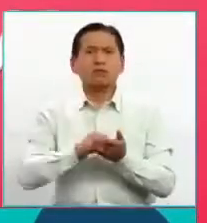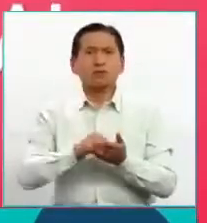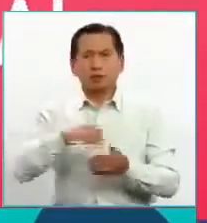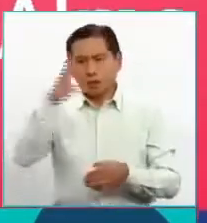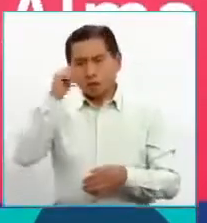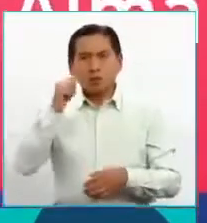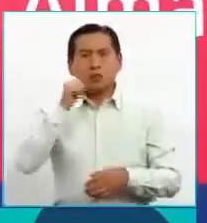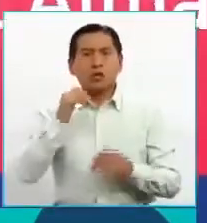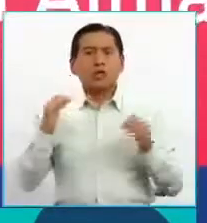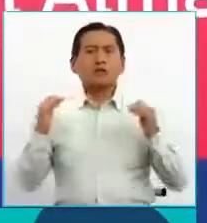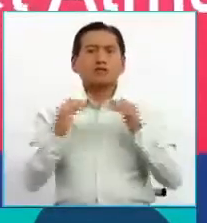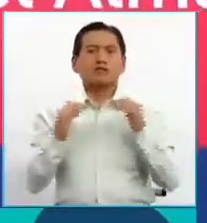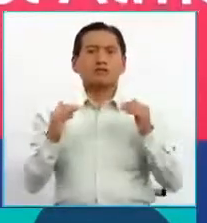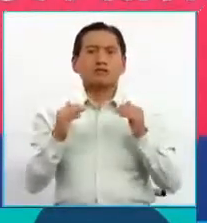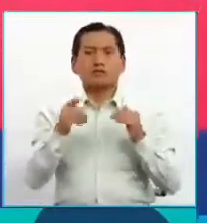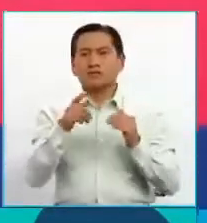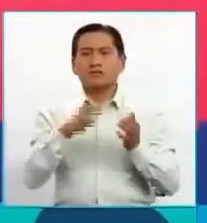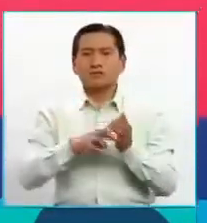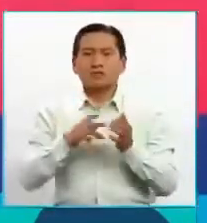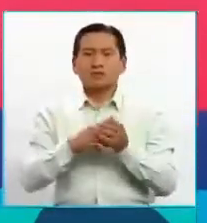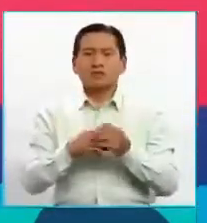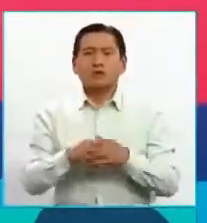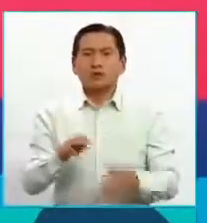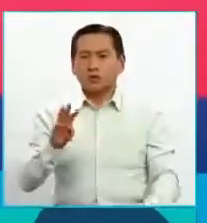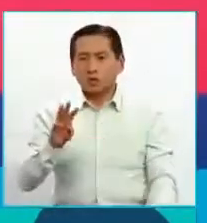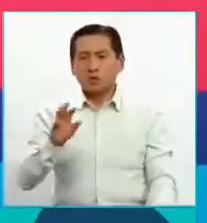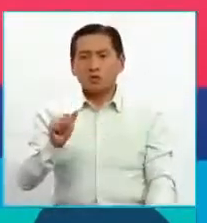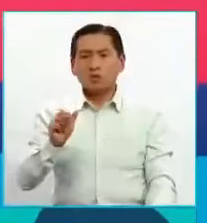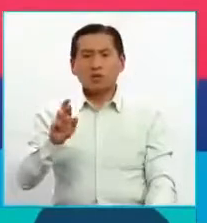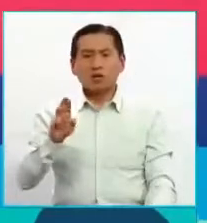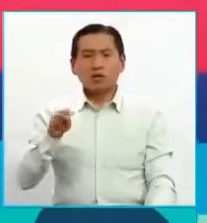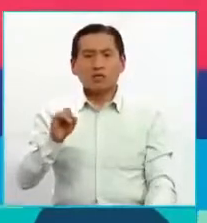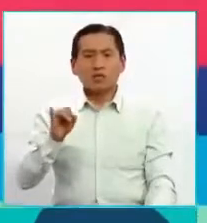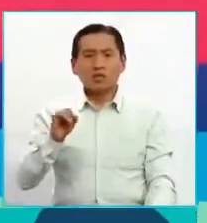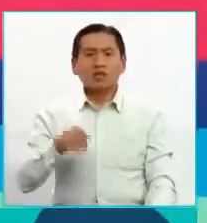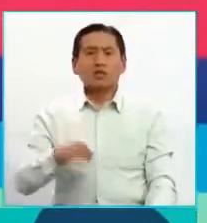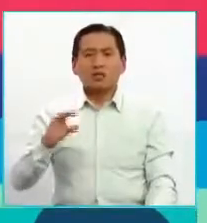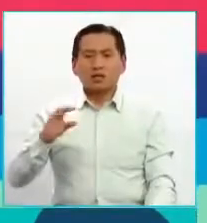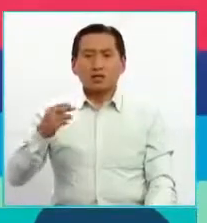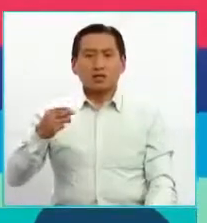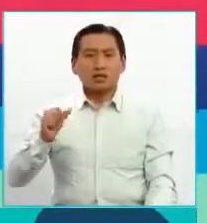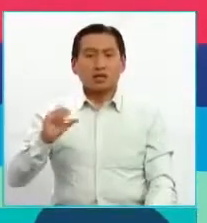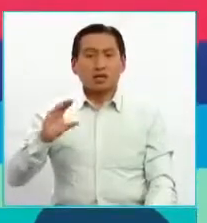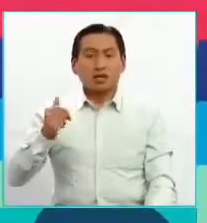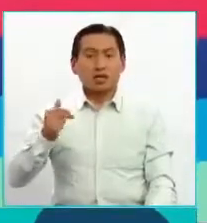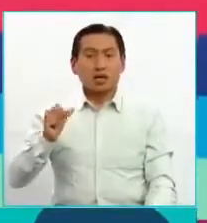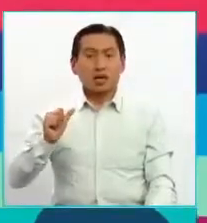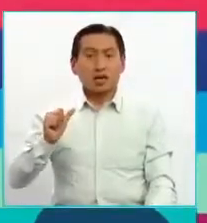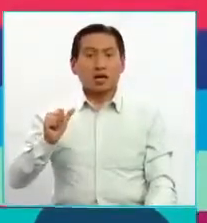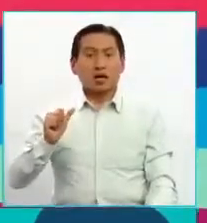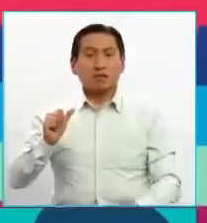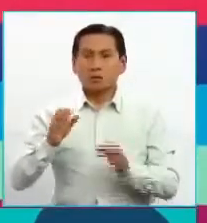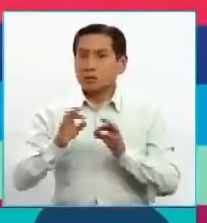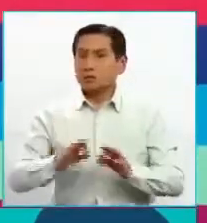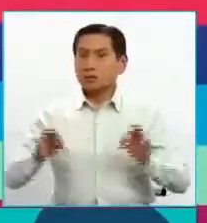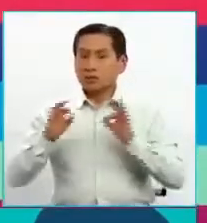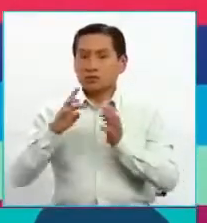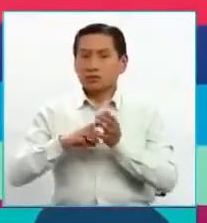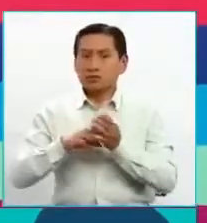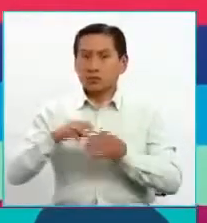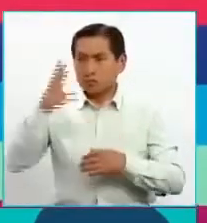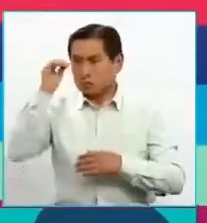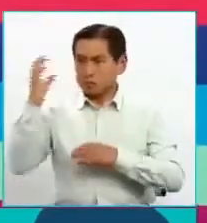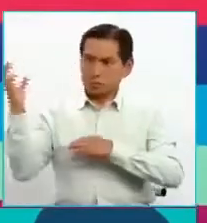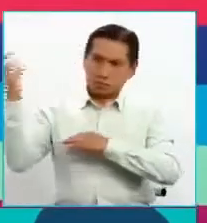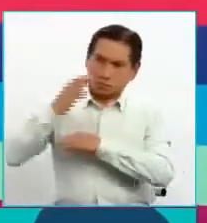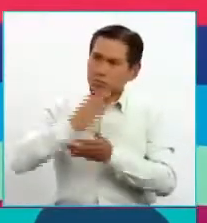chachauarmi, del varmi jari, hombre o mujer. Hablar el tema de descolonización y despatriarcalización no